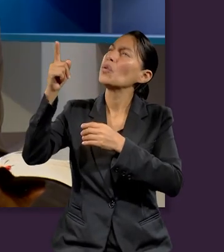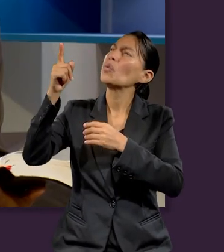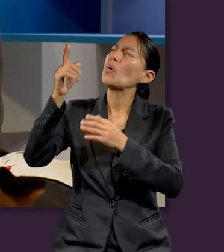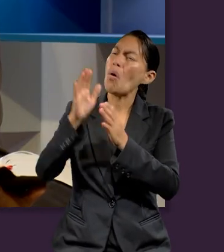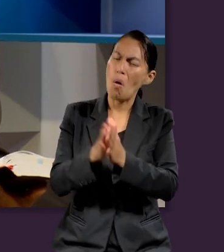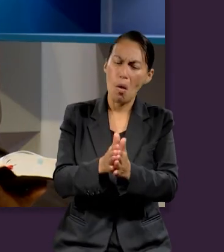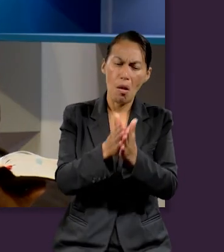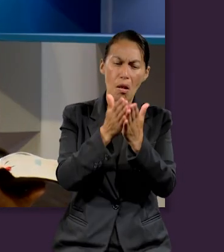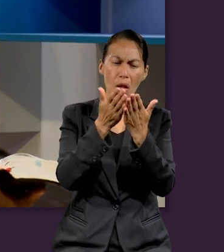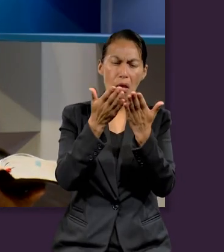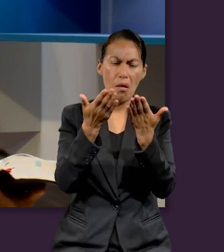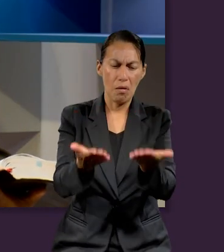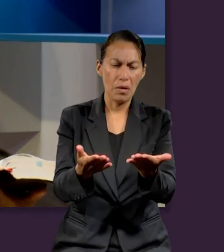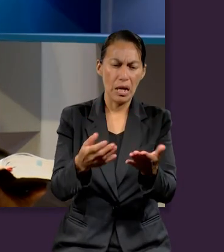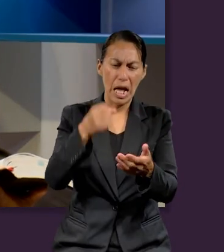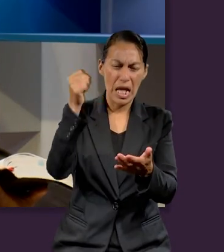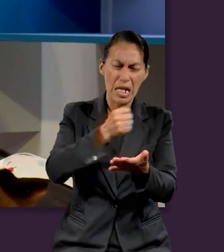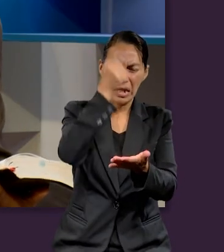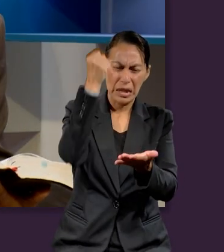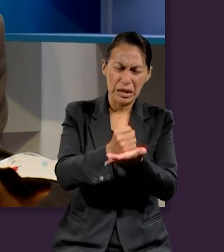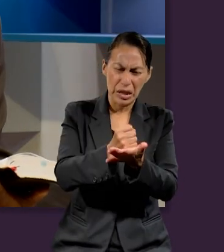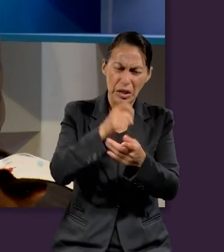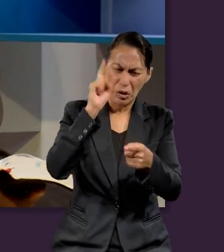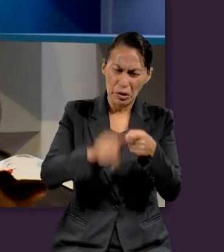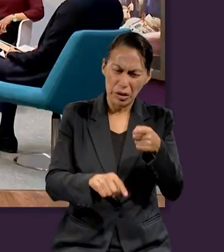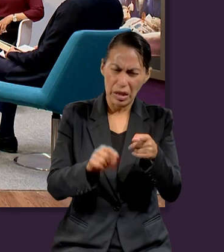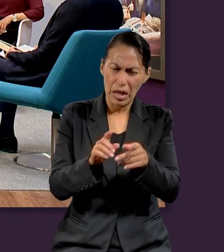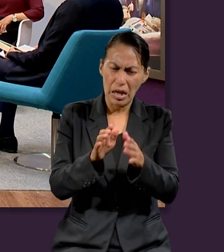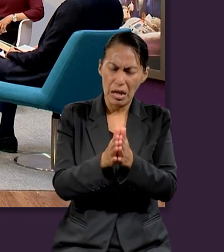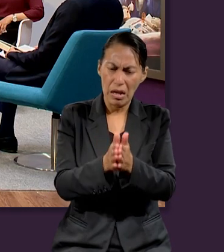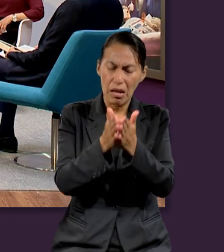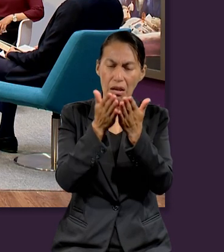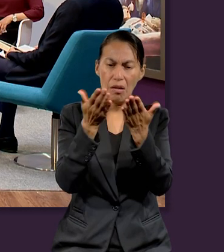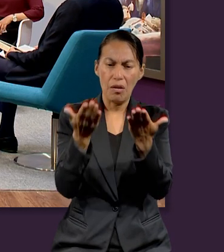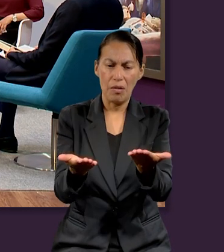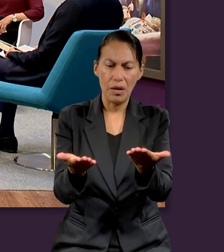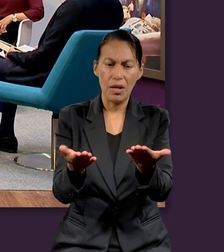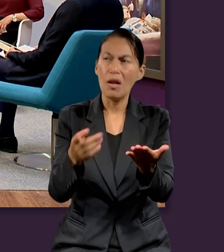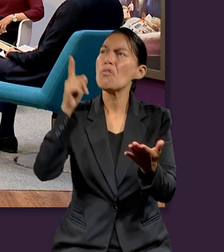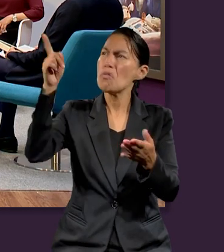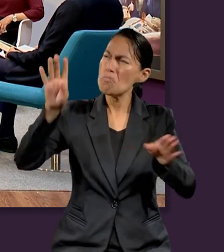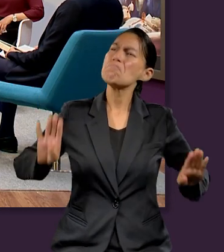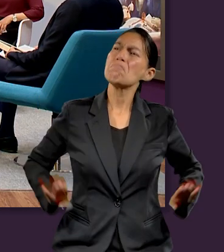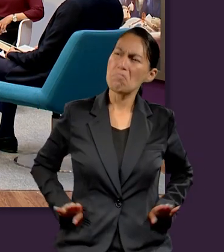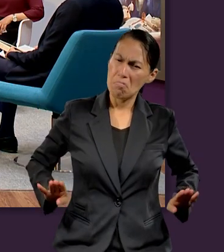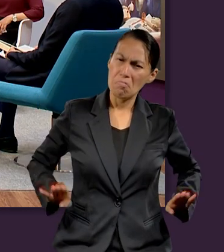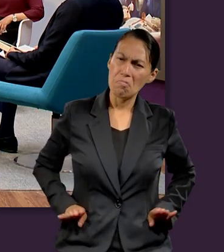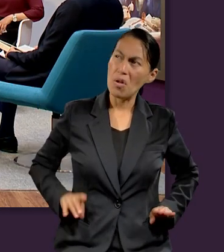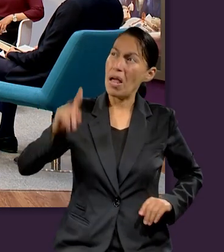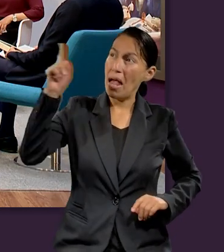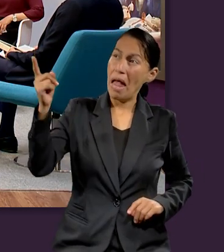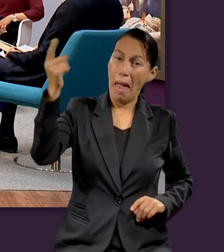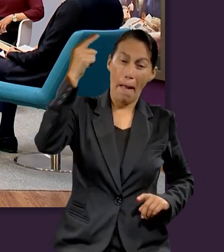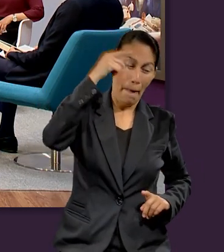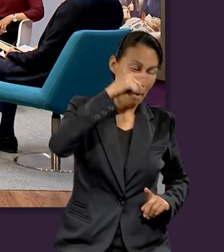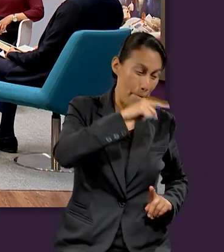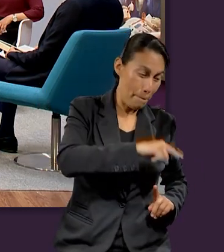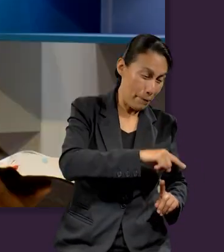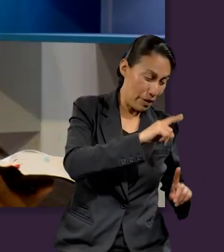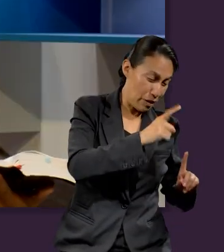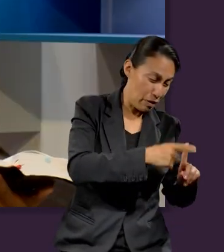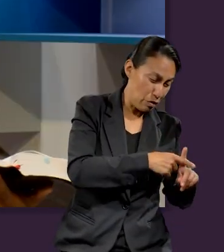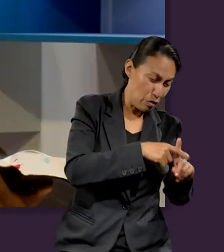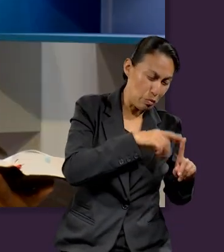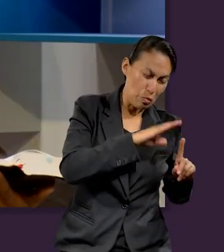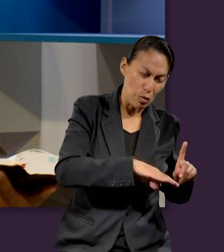sellos, porque tú fuiste inmolado. ¿Quién es el que fue inmolado? Cristo Jesús. Y con tu sangre, aquí aparece